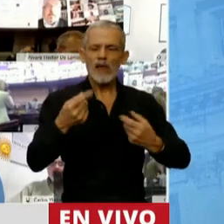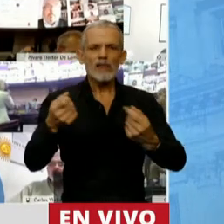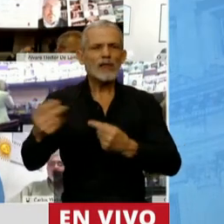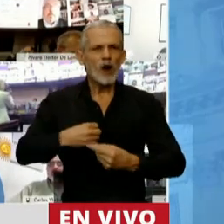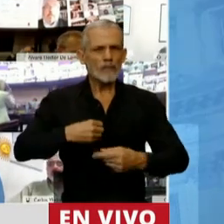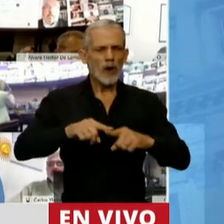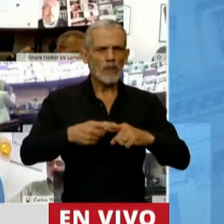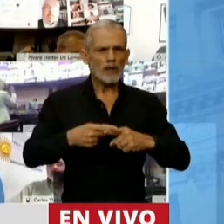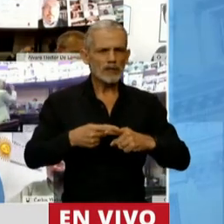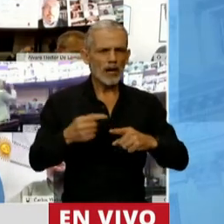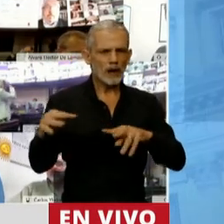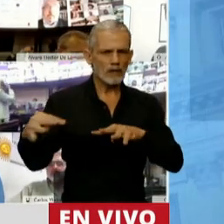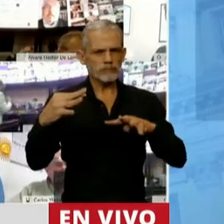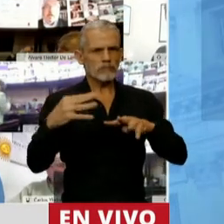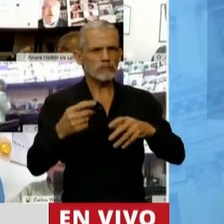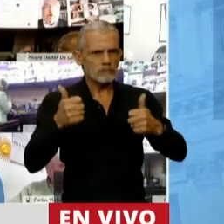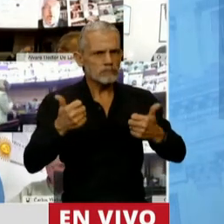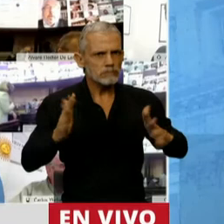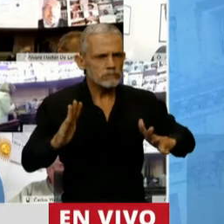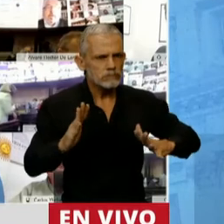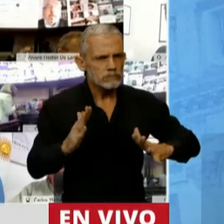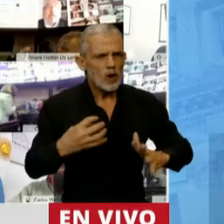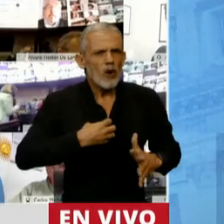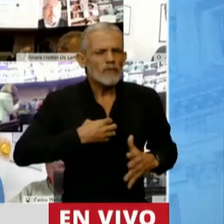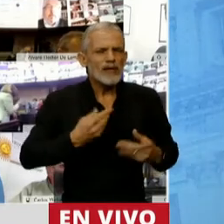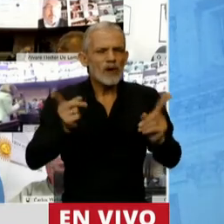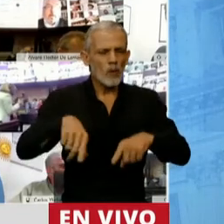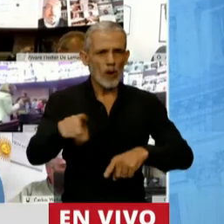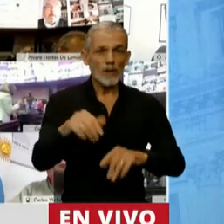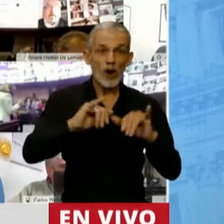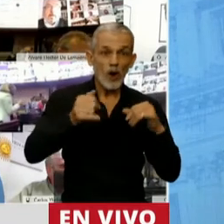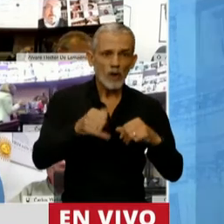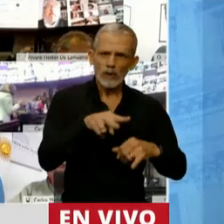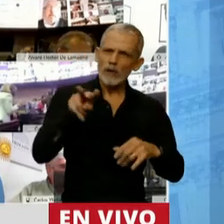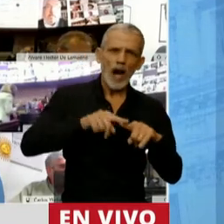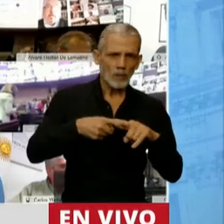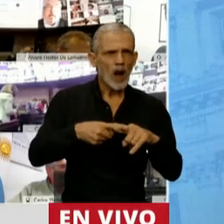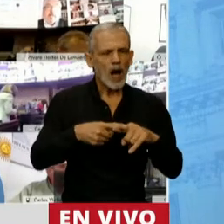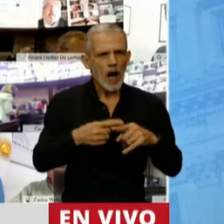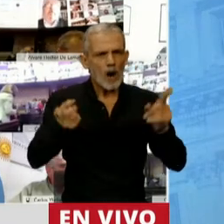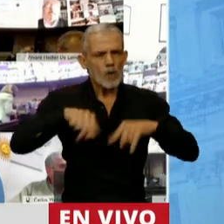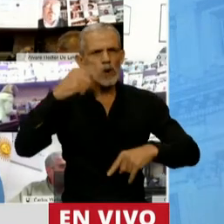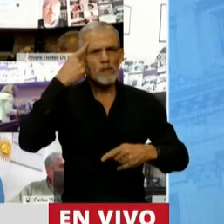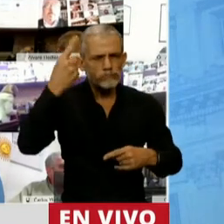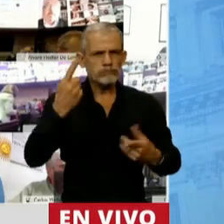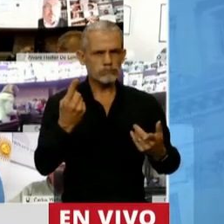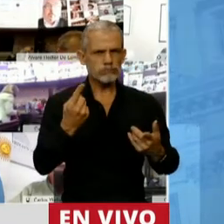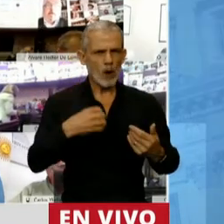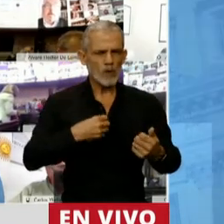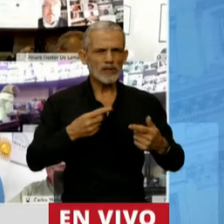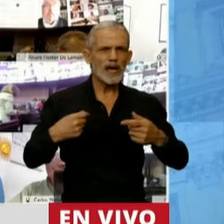política. Que los jóvenes volvieran a creer en la política, que los dirigentes sociales